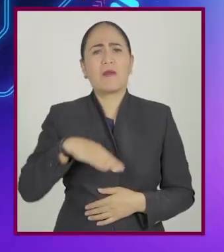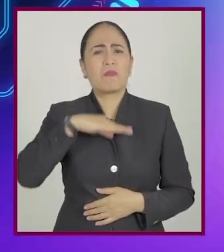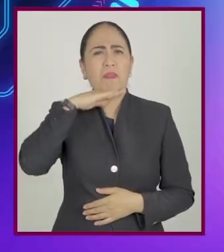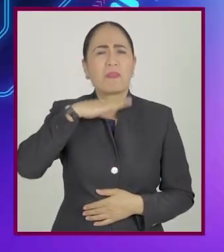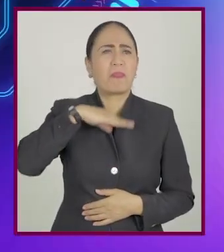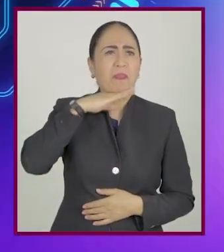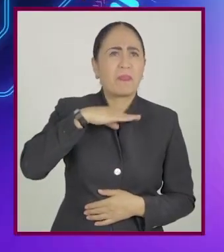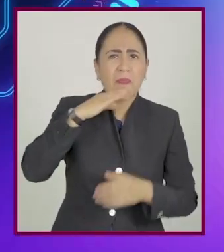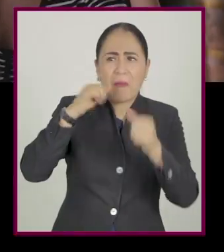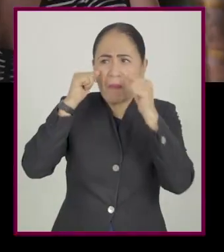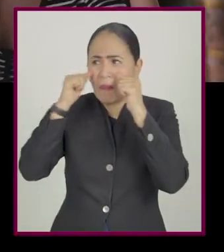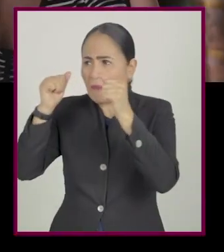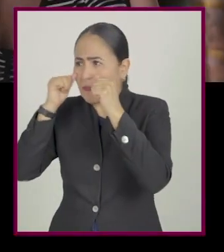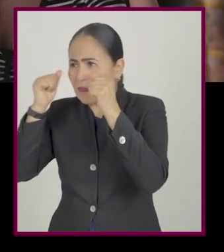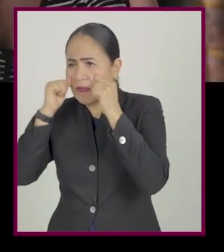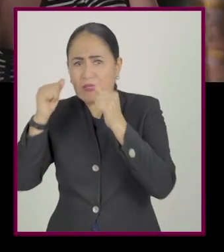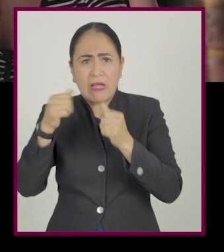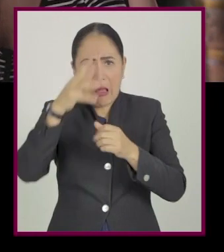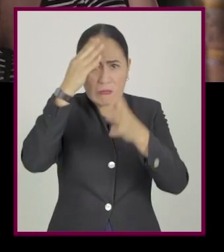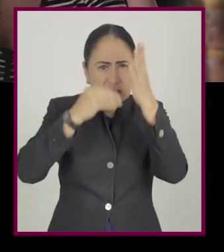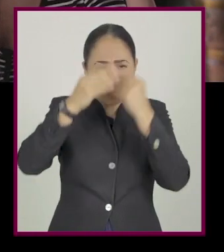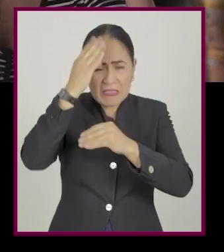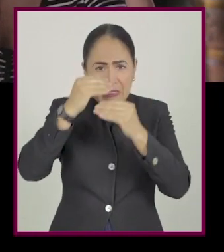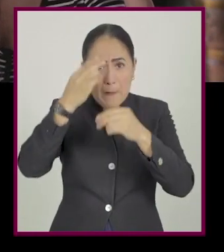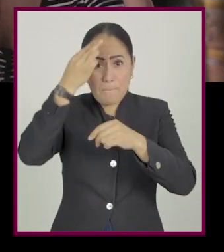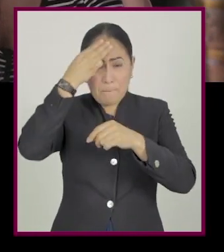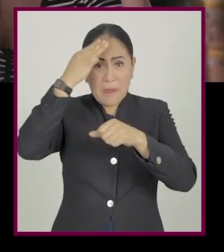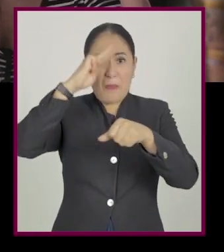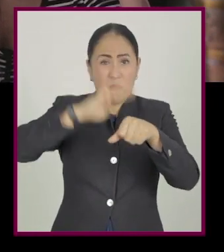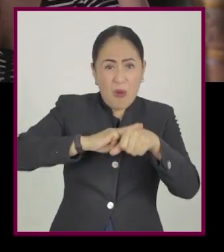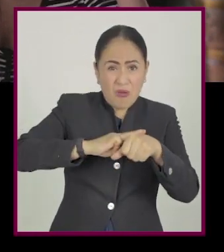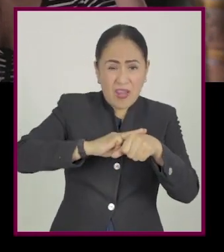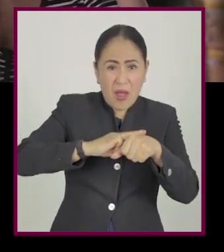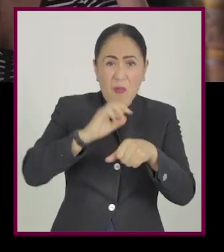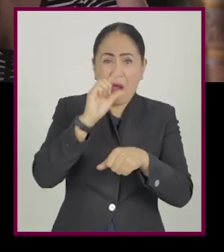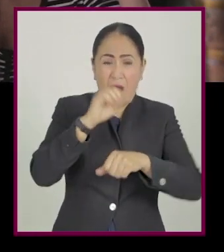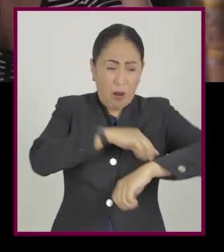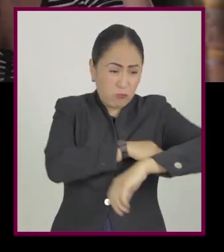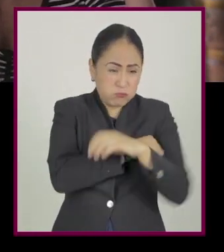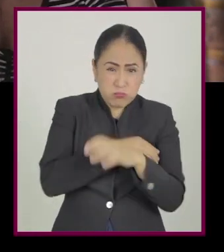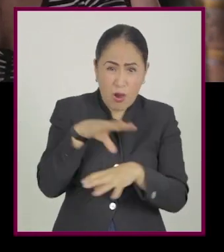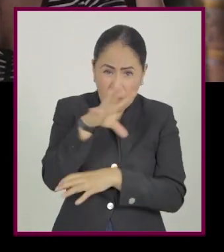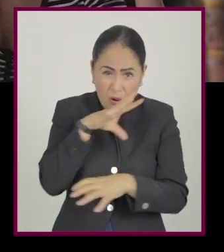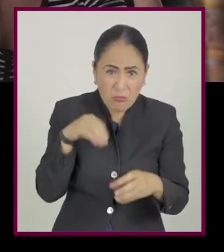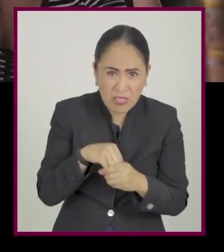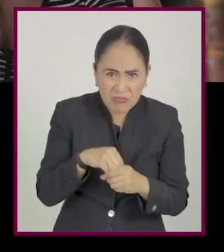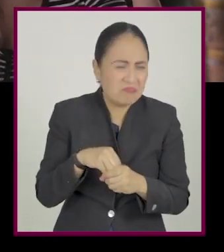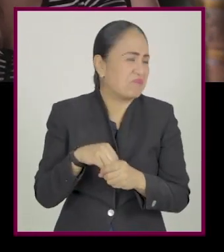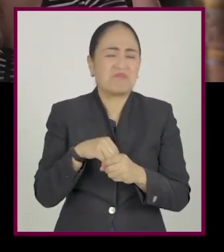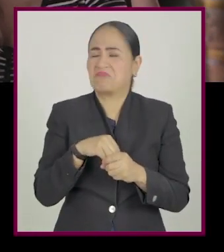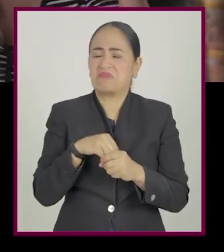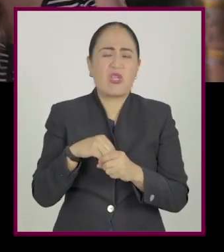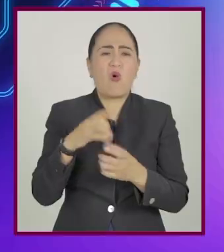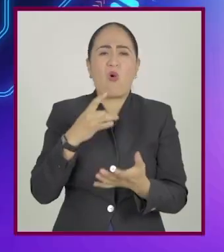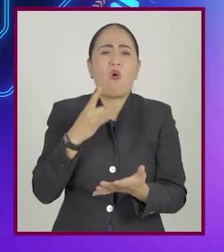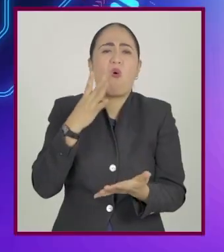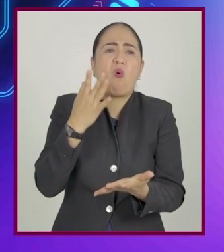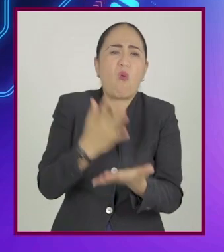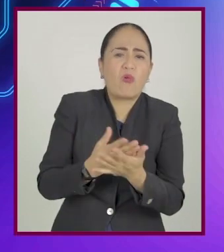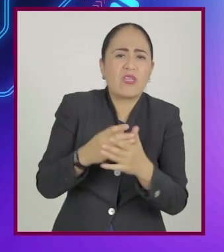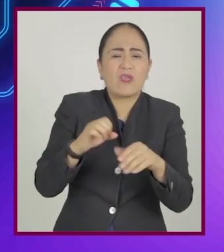no se es consciente y atento en aquello que se requiere aprender, la memoria apenas entra en acción,